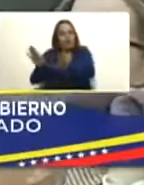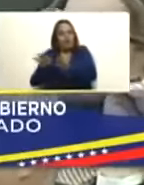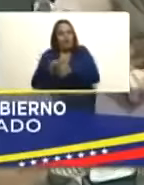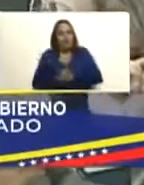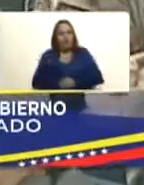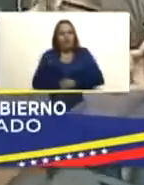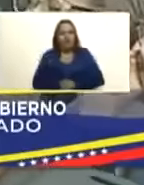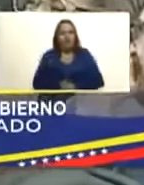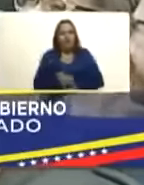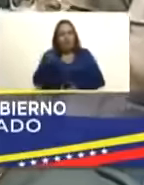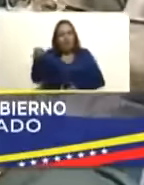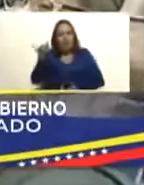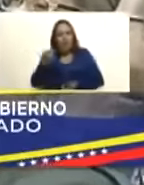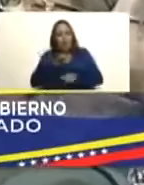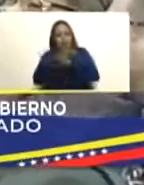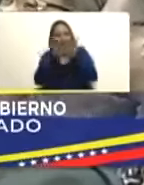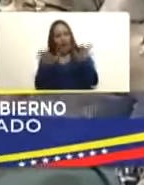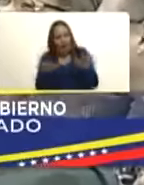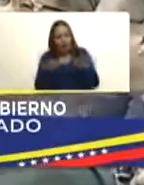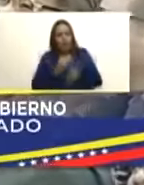estás muy objetivo últimamente